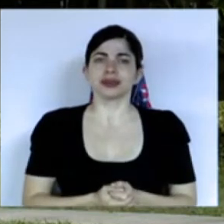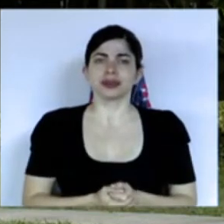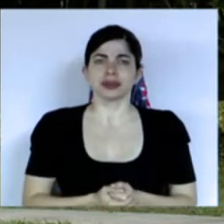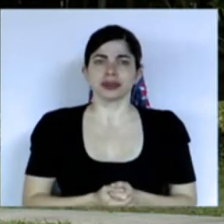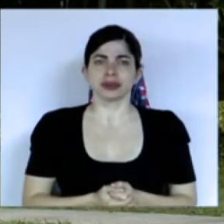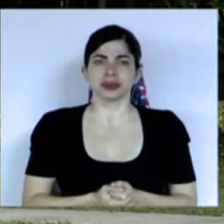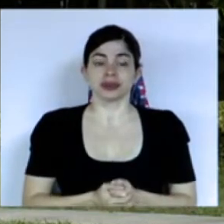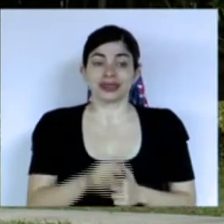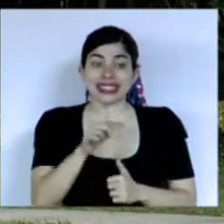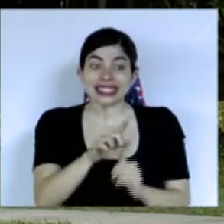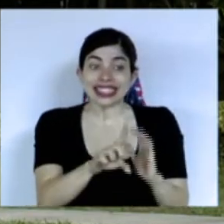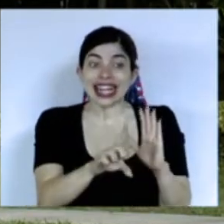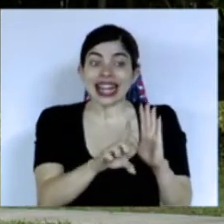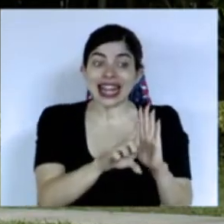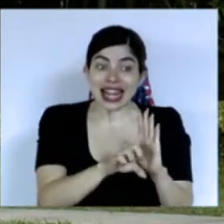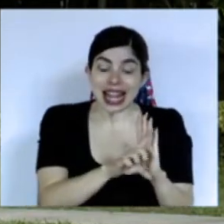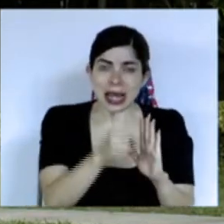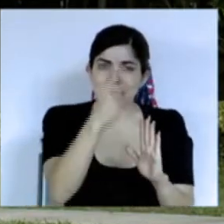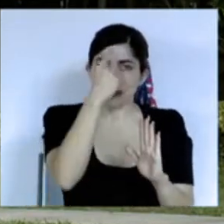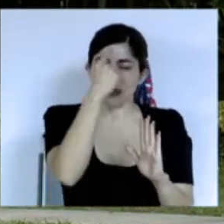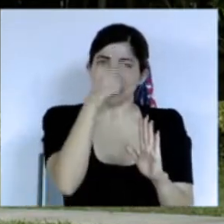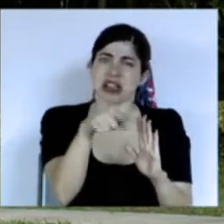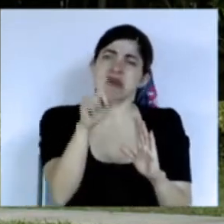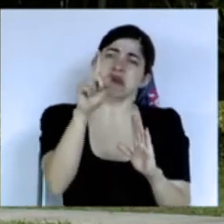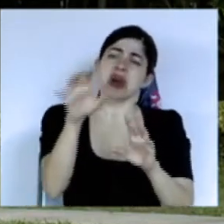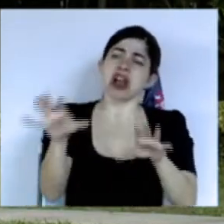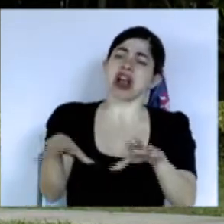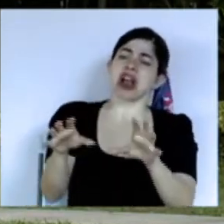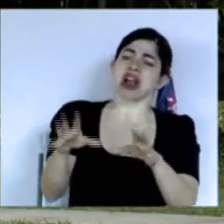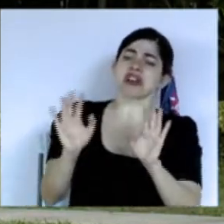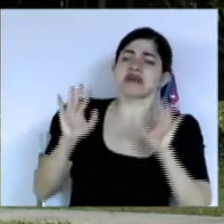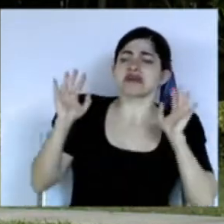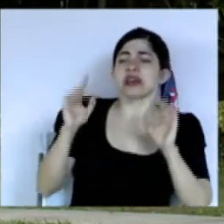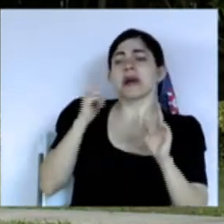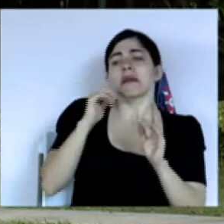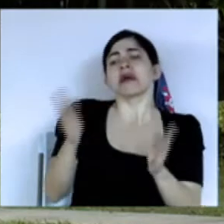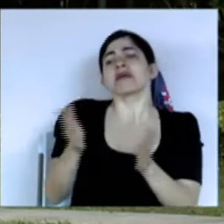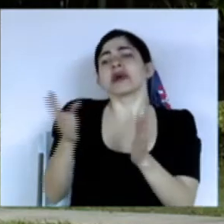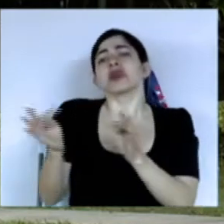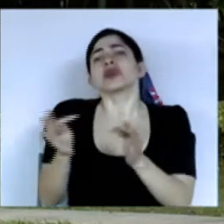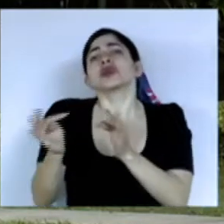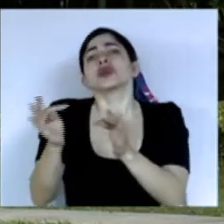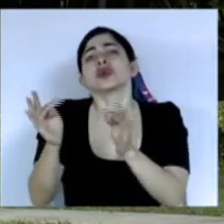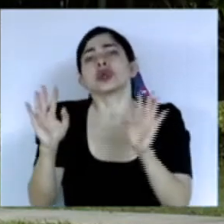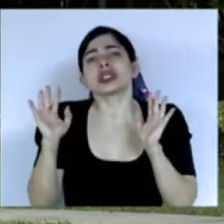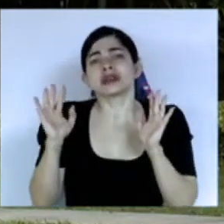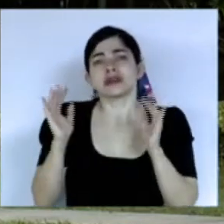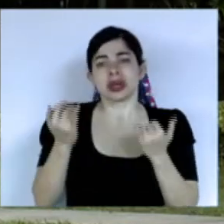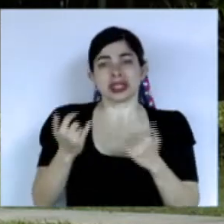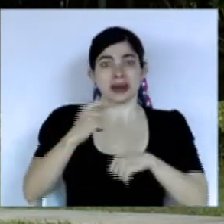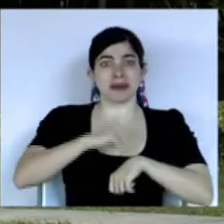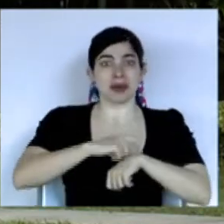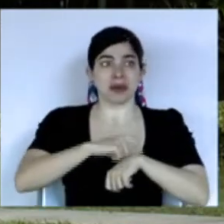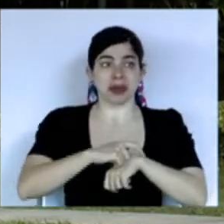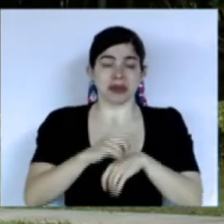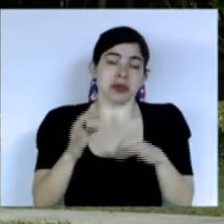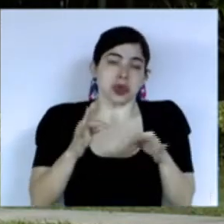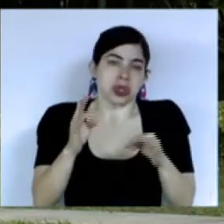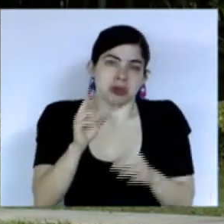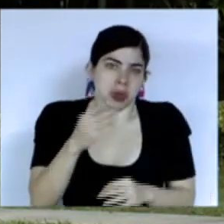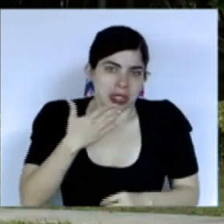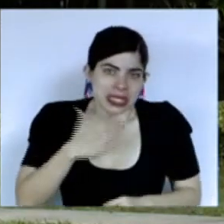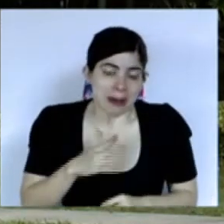en la que además de pensarlo como un mero acto para fomentar el turismo que en estas épocas tampoco está mal